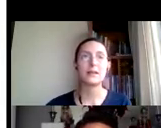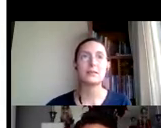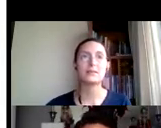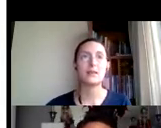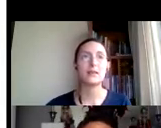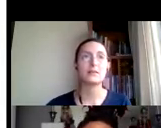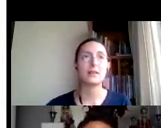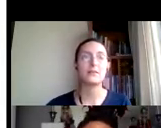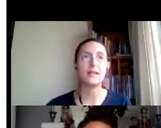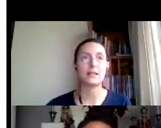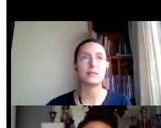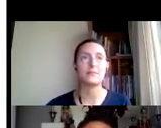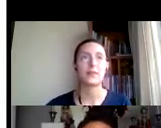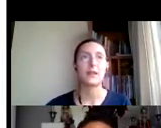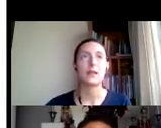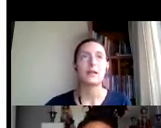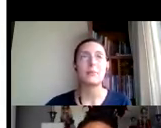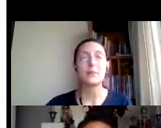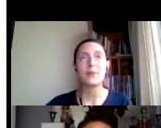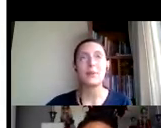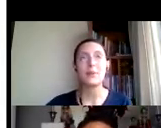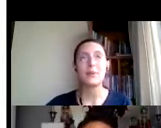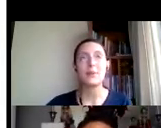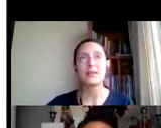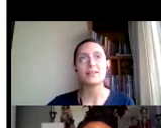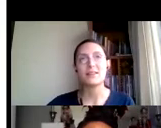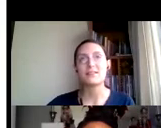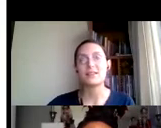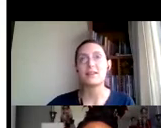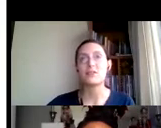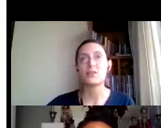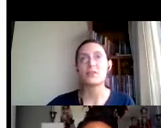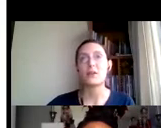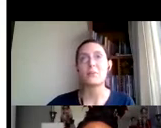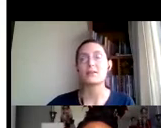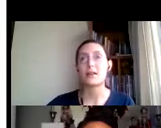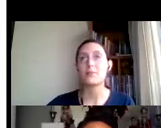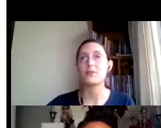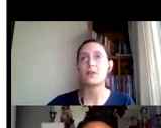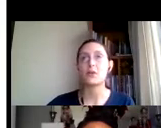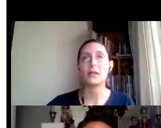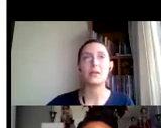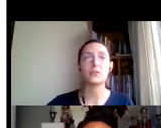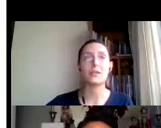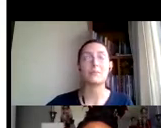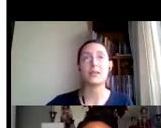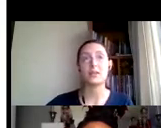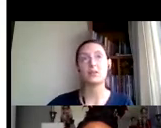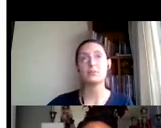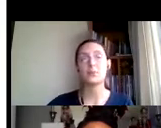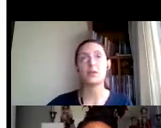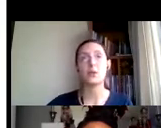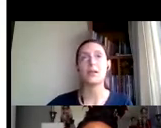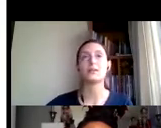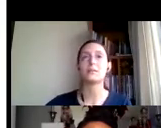Ventajas de ser freelance. La primera es que estás ganando dinero más rápido que con el método del emprendedor,